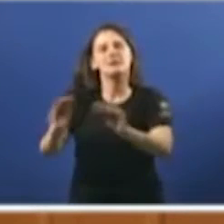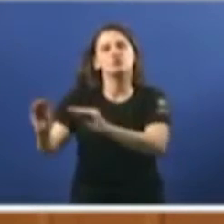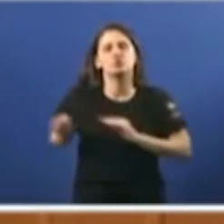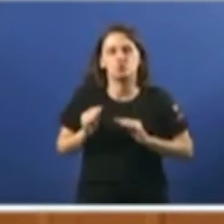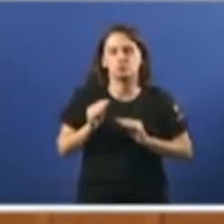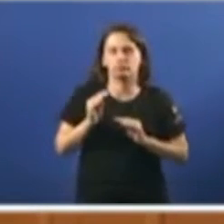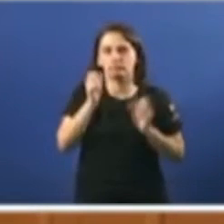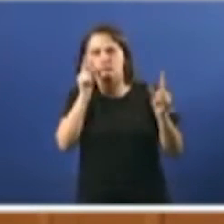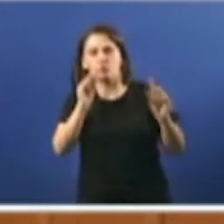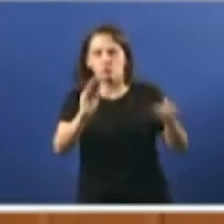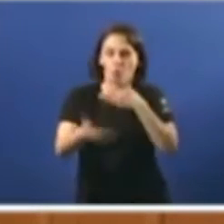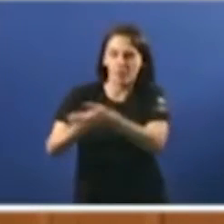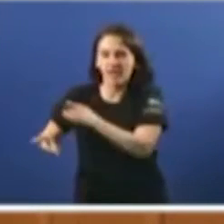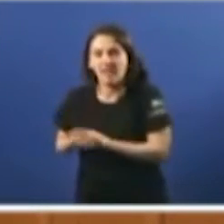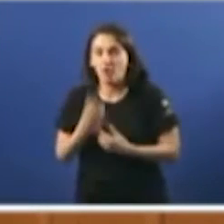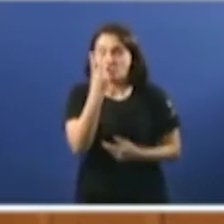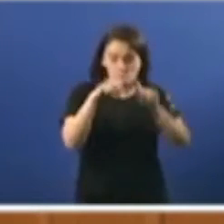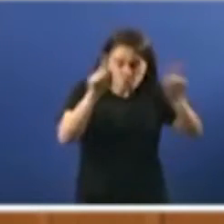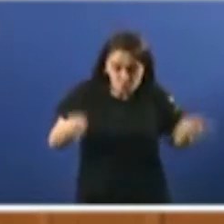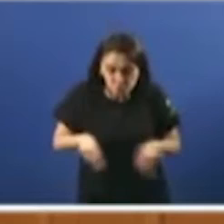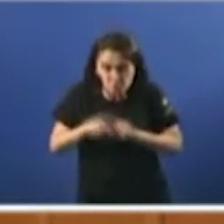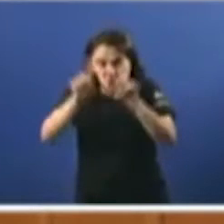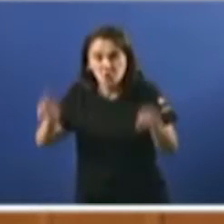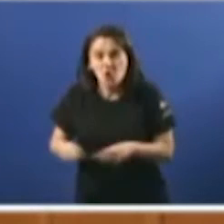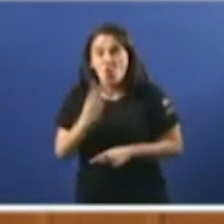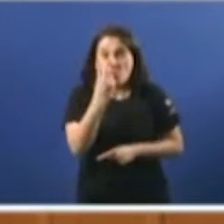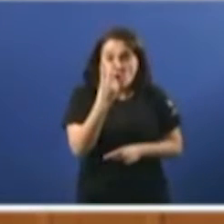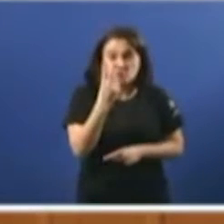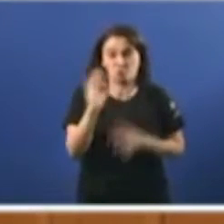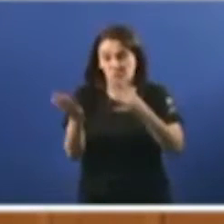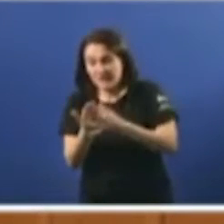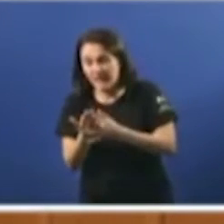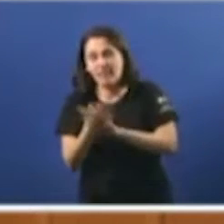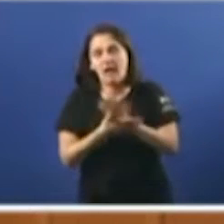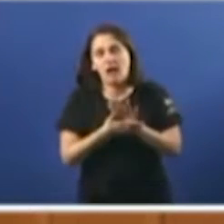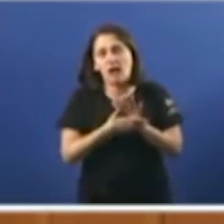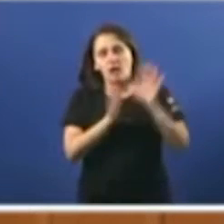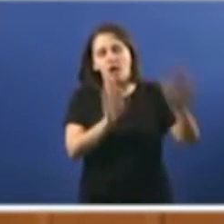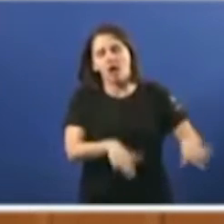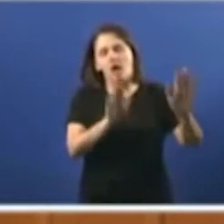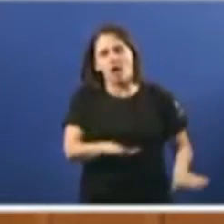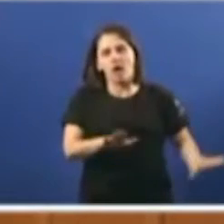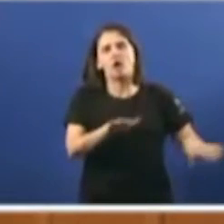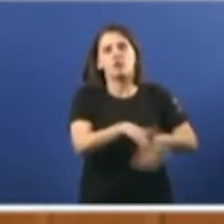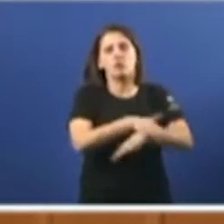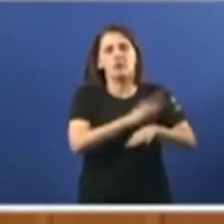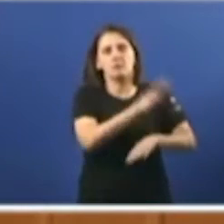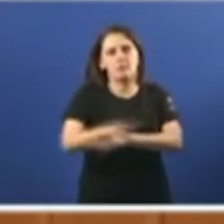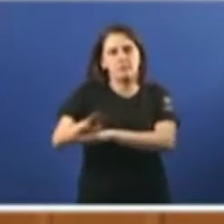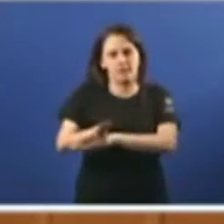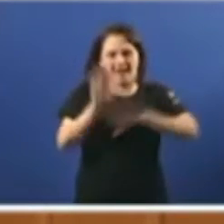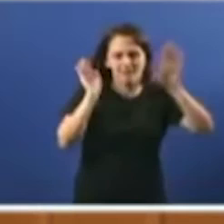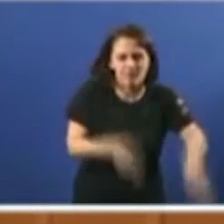que viron como se pechaban os centros e dúas páxinas e media a lavar ya facián ao goberno do Partido Popular en esta decisión.